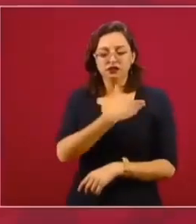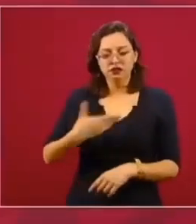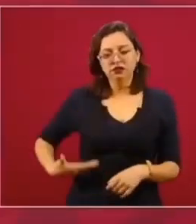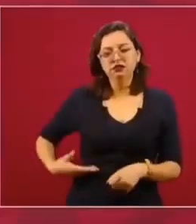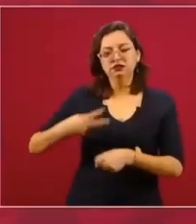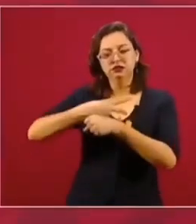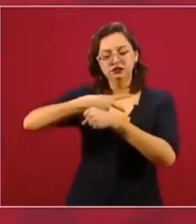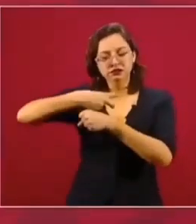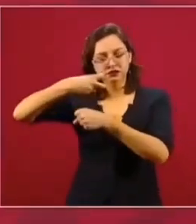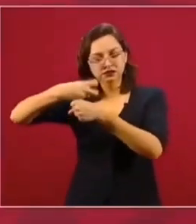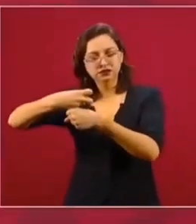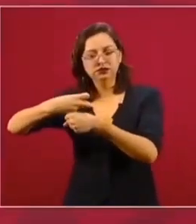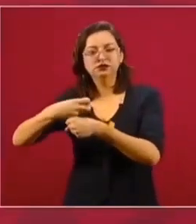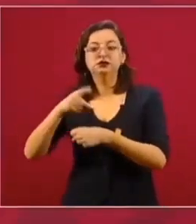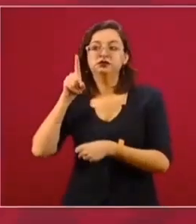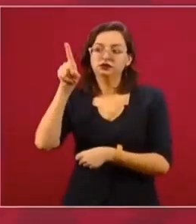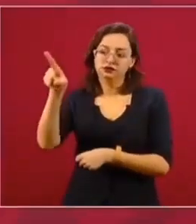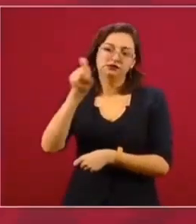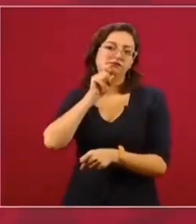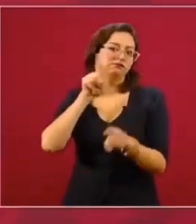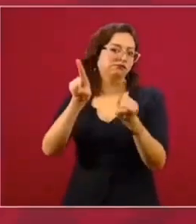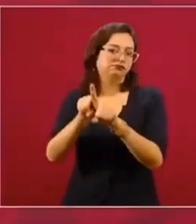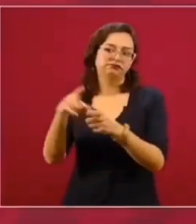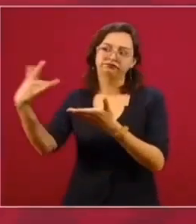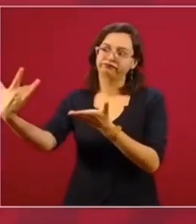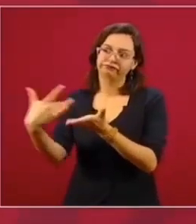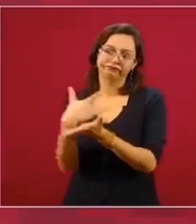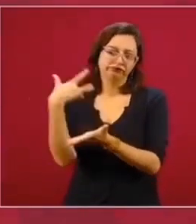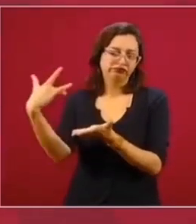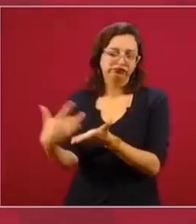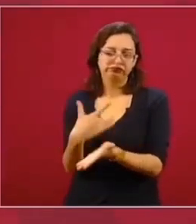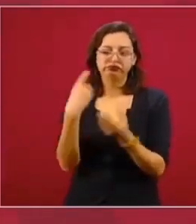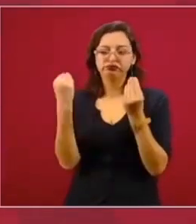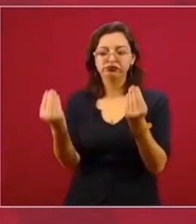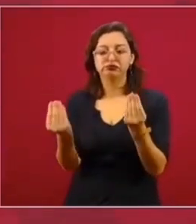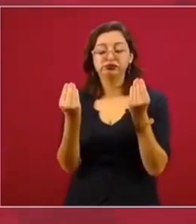y ellos también nos han ayudado mucho.